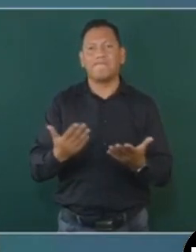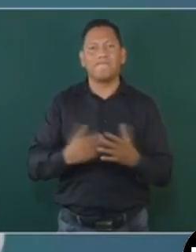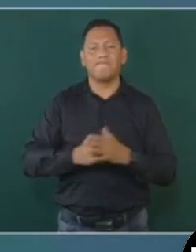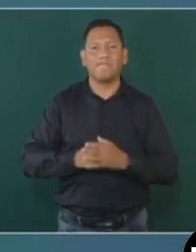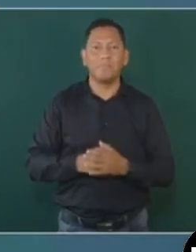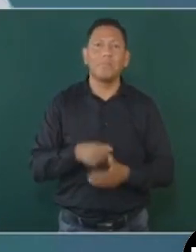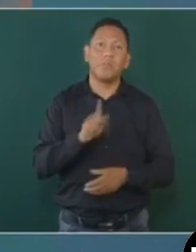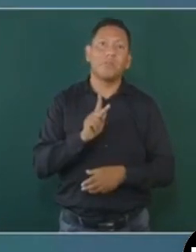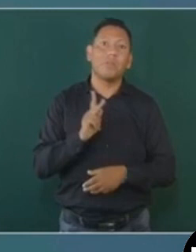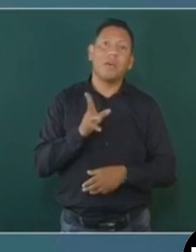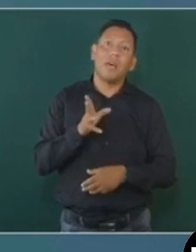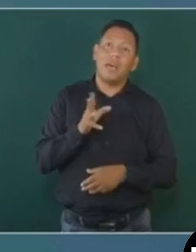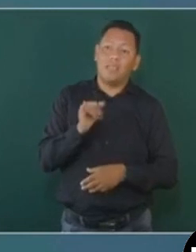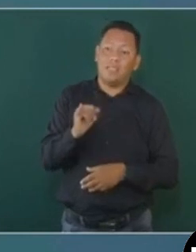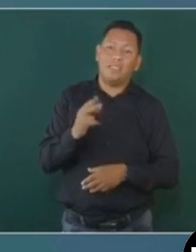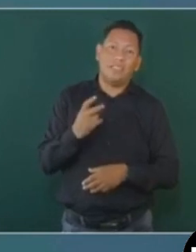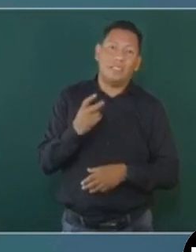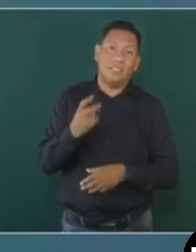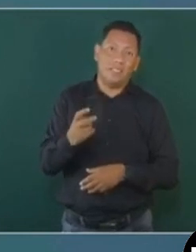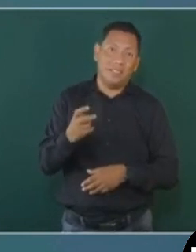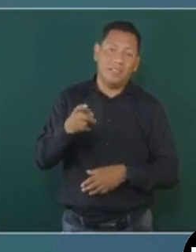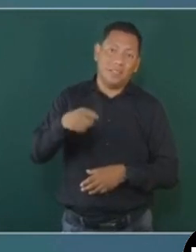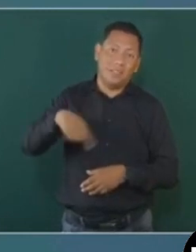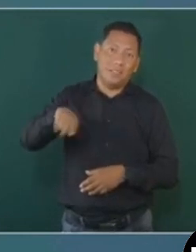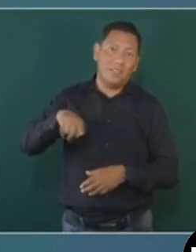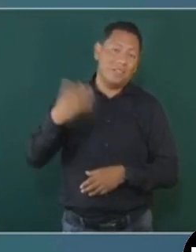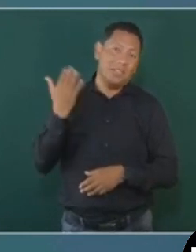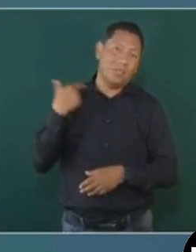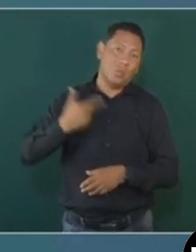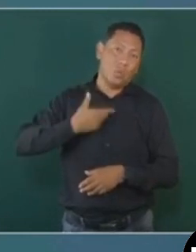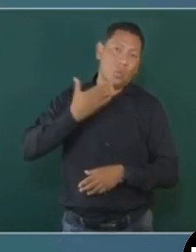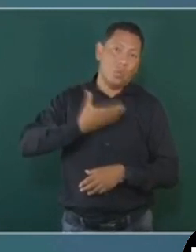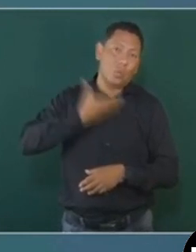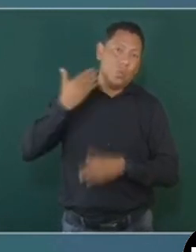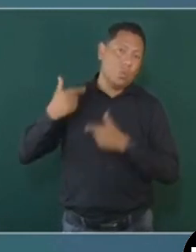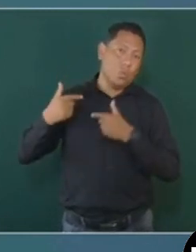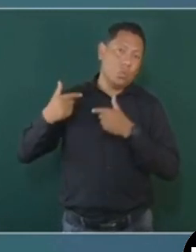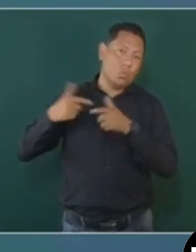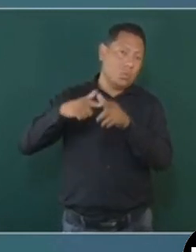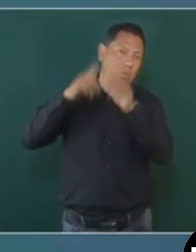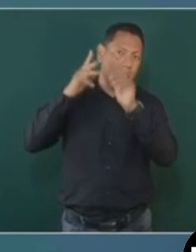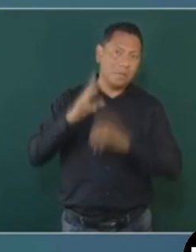Pero esos son estos conservadores, por eso